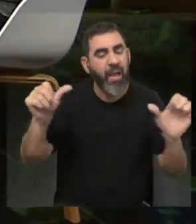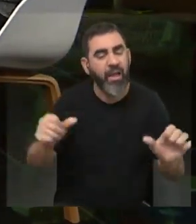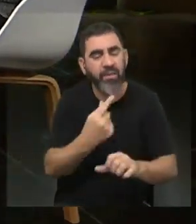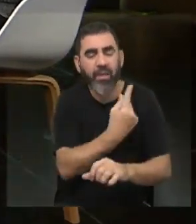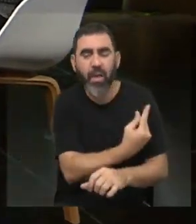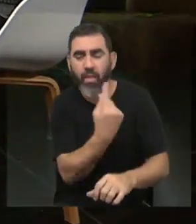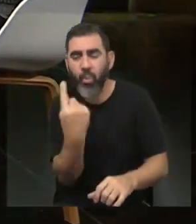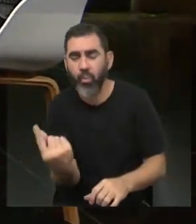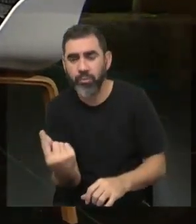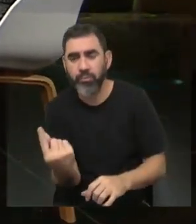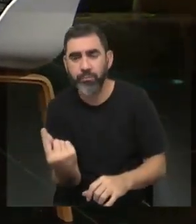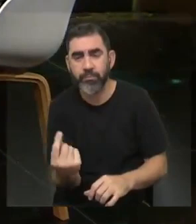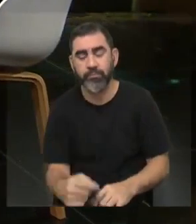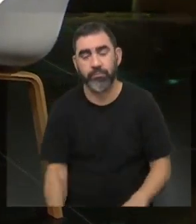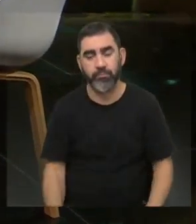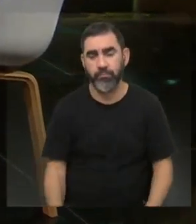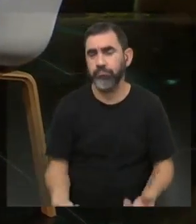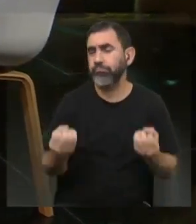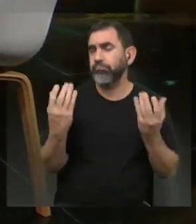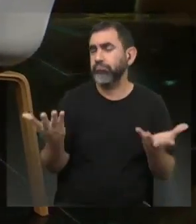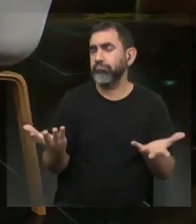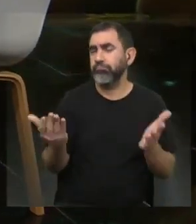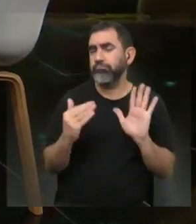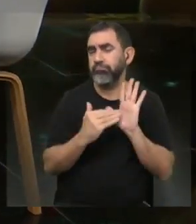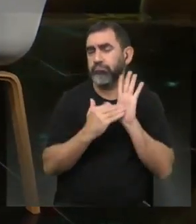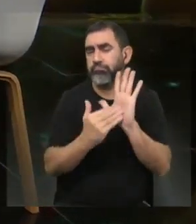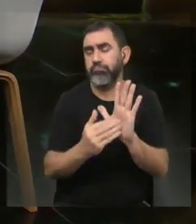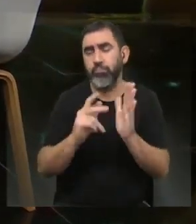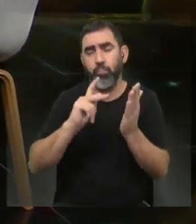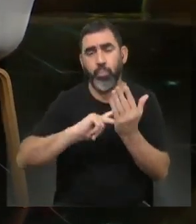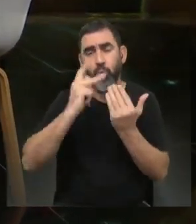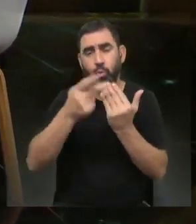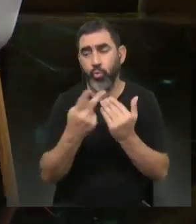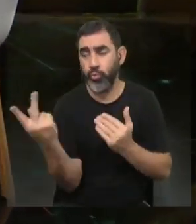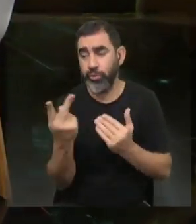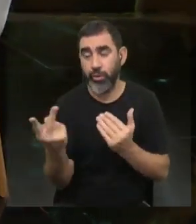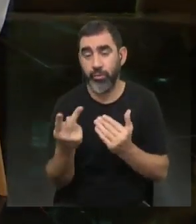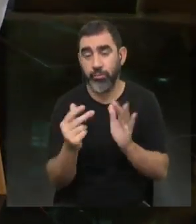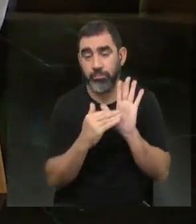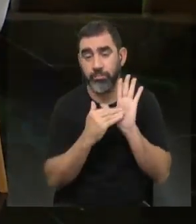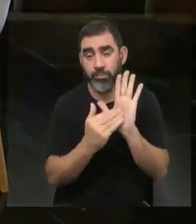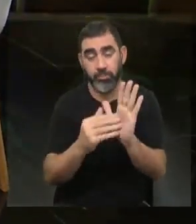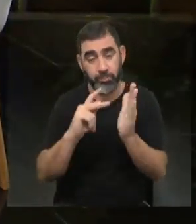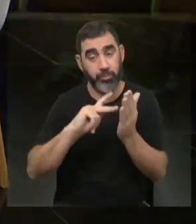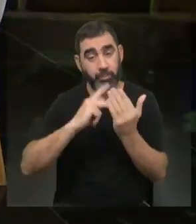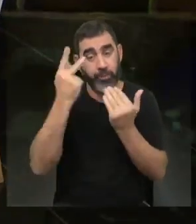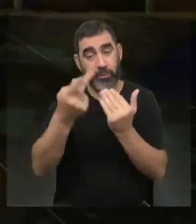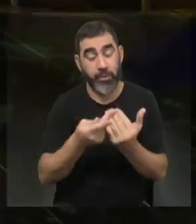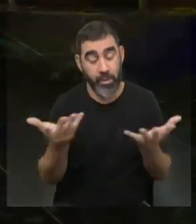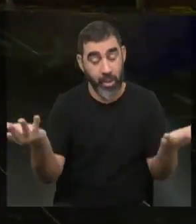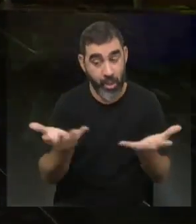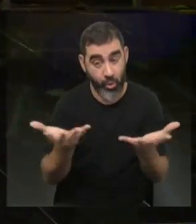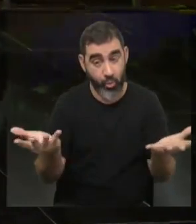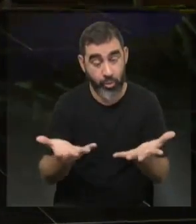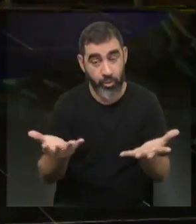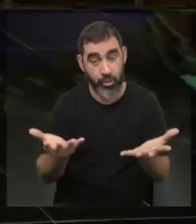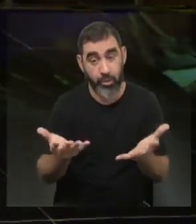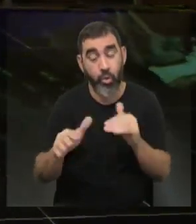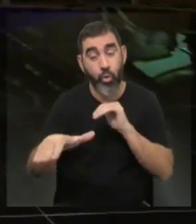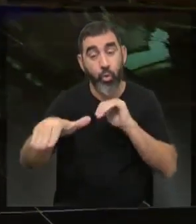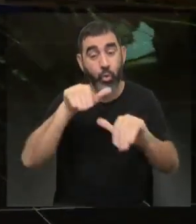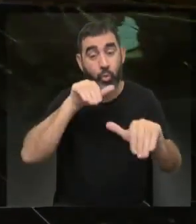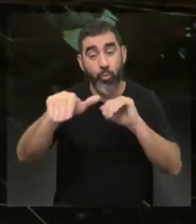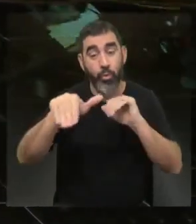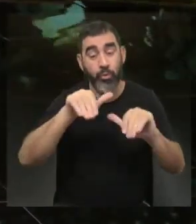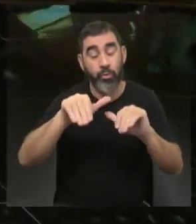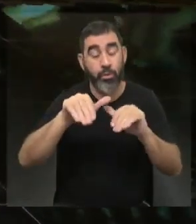dedicando y dijimos, ¿por qué nos presentamos juntas en proyectos? Empezamos a presentarnos en proyectos juntas y ahora recientemente salió una convocatoria